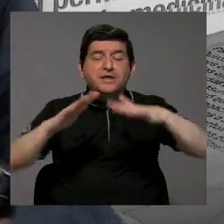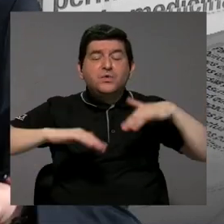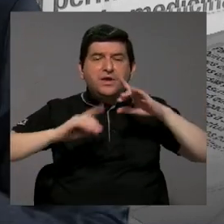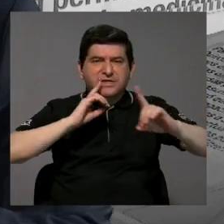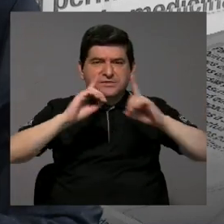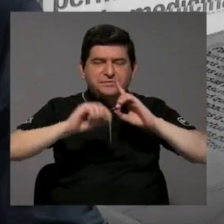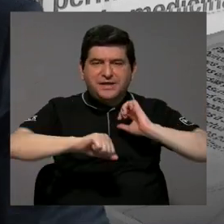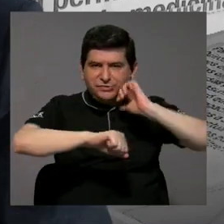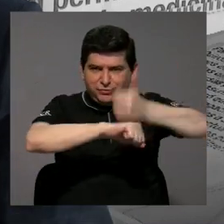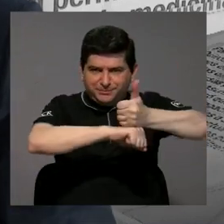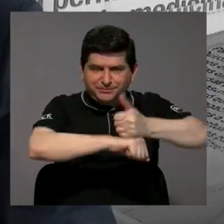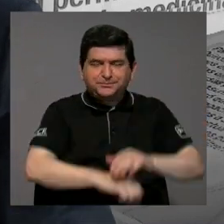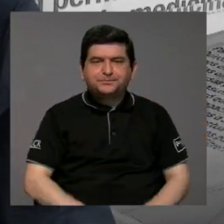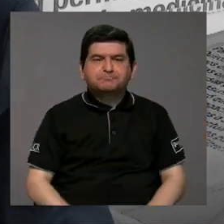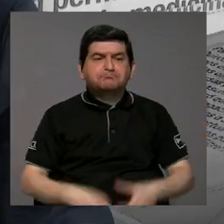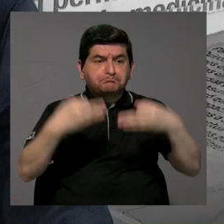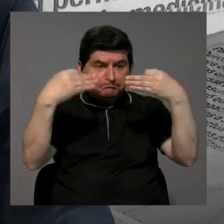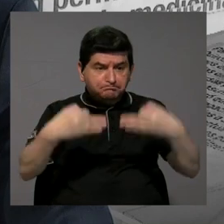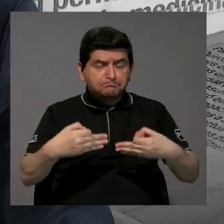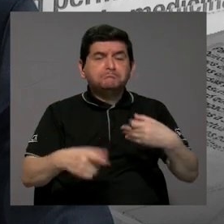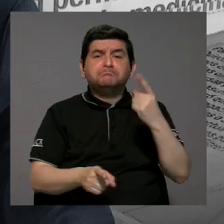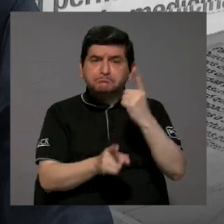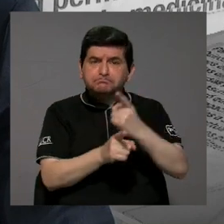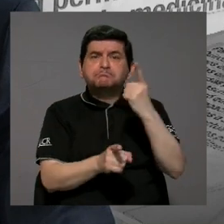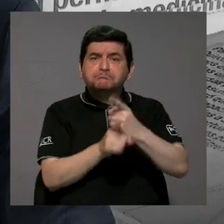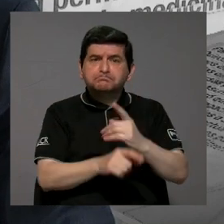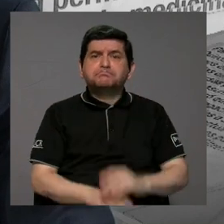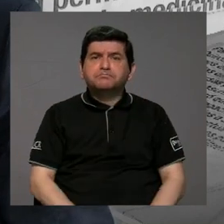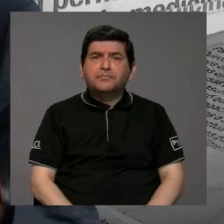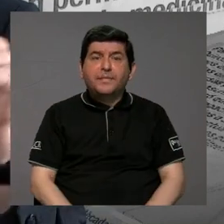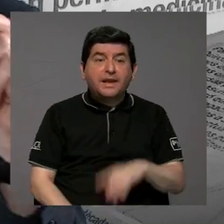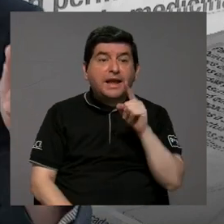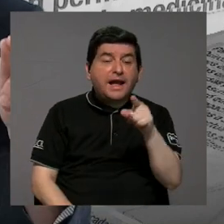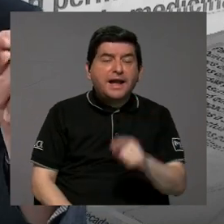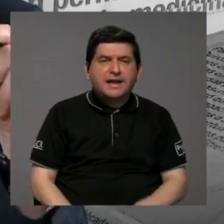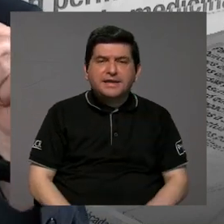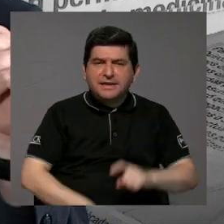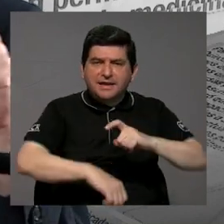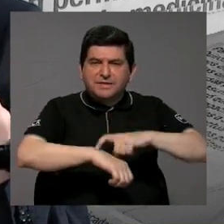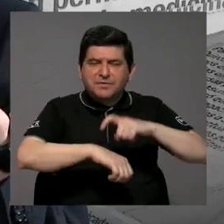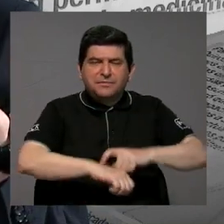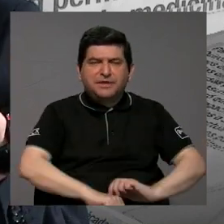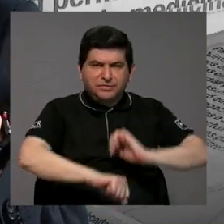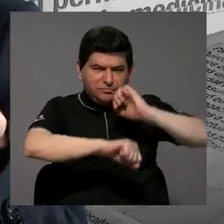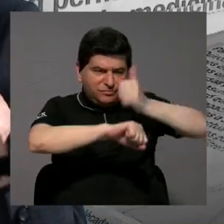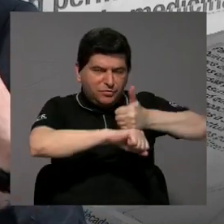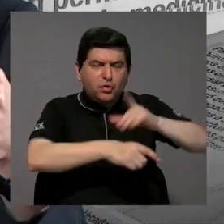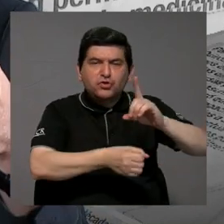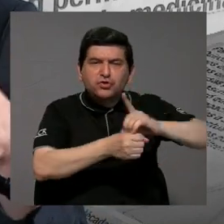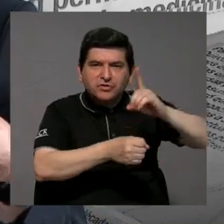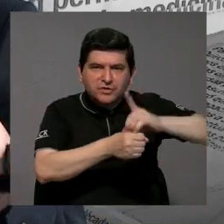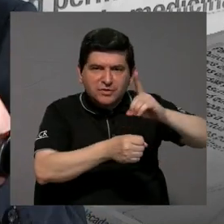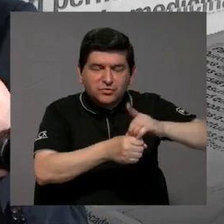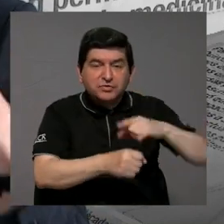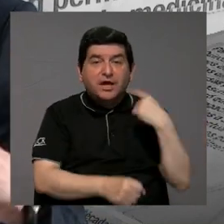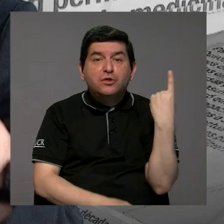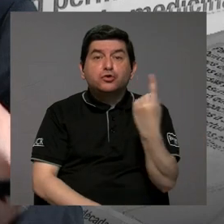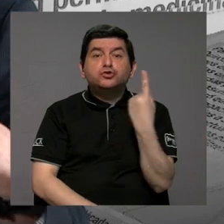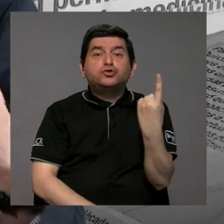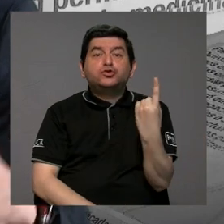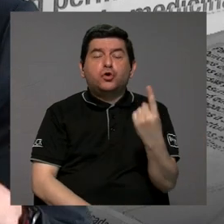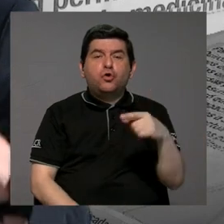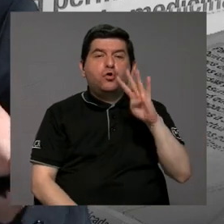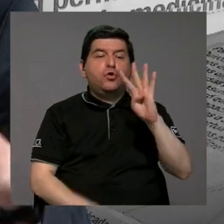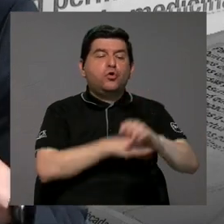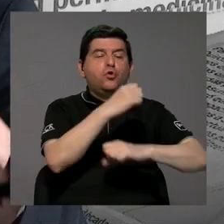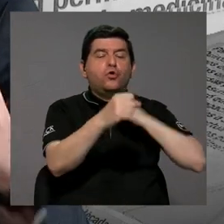espacio de diálogo. Y creo que fue una decisión acertada y ahí es donde se decide entonces que las y los diputados solo